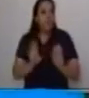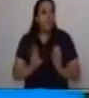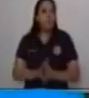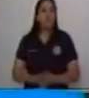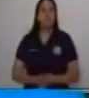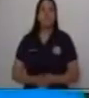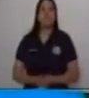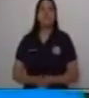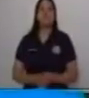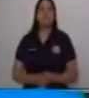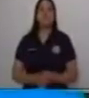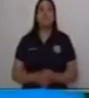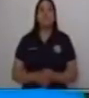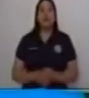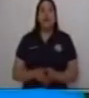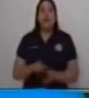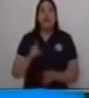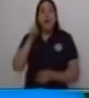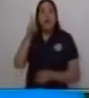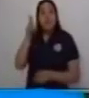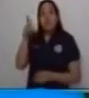ese hombre